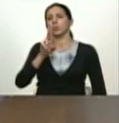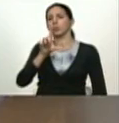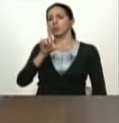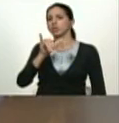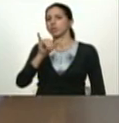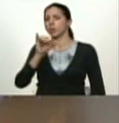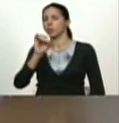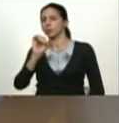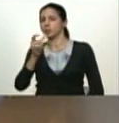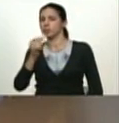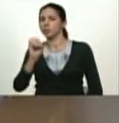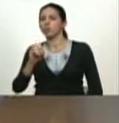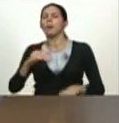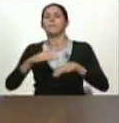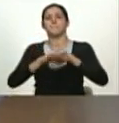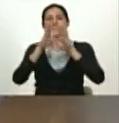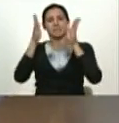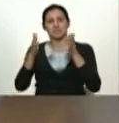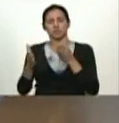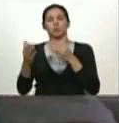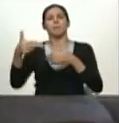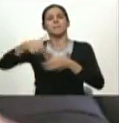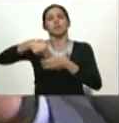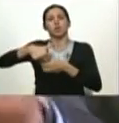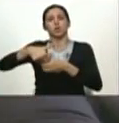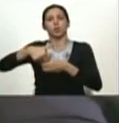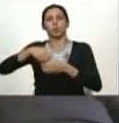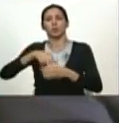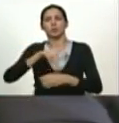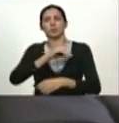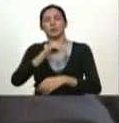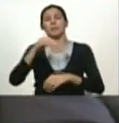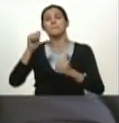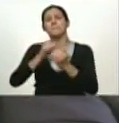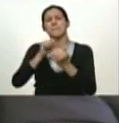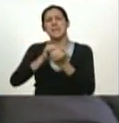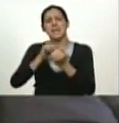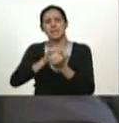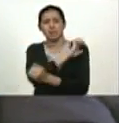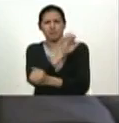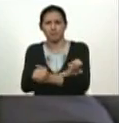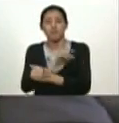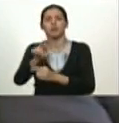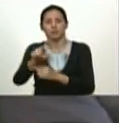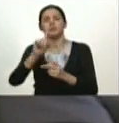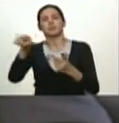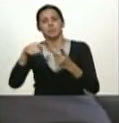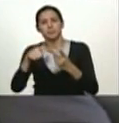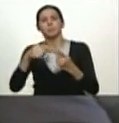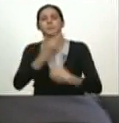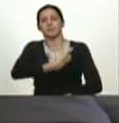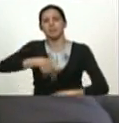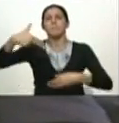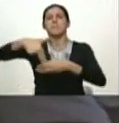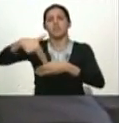ministro de petróleo y minería para seguir impulsando los planes petroleros gasíferos y de minas